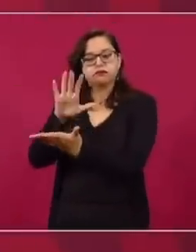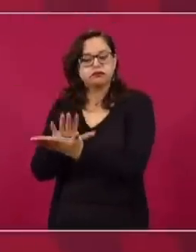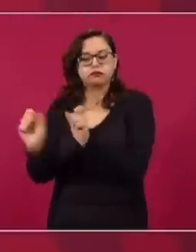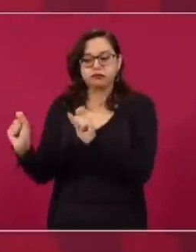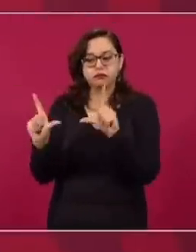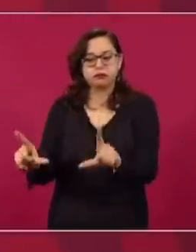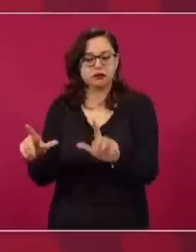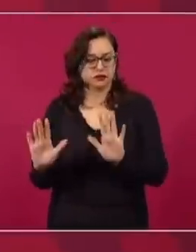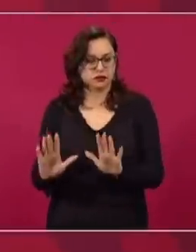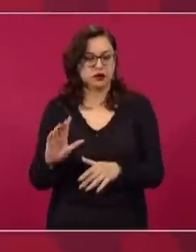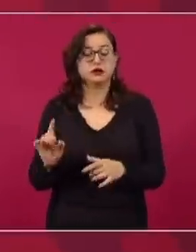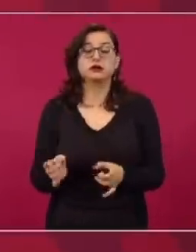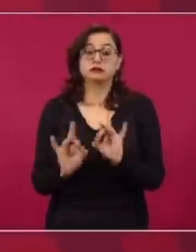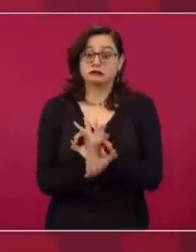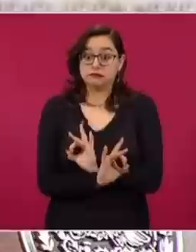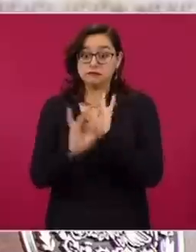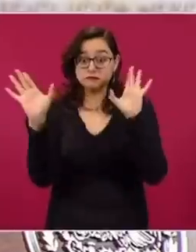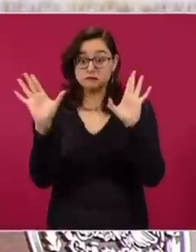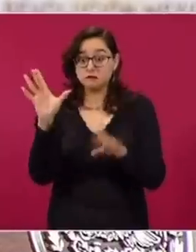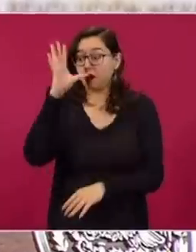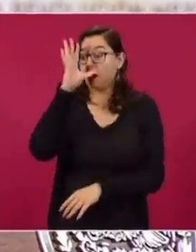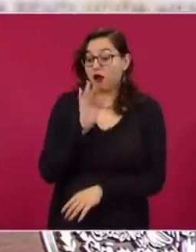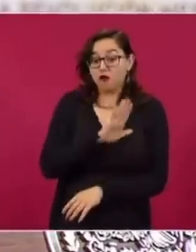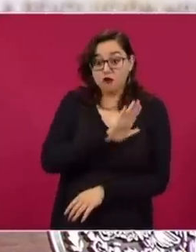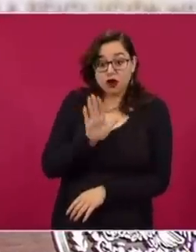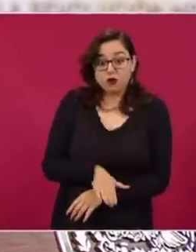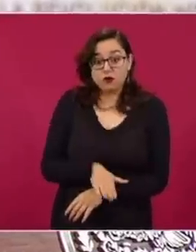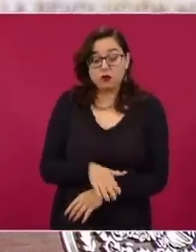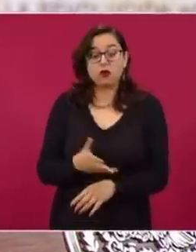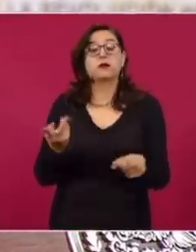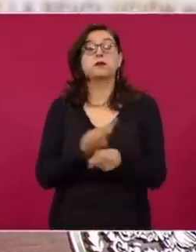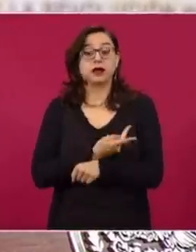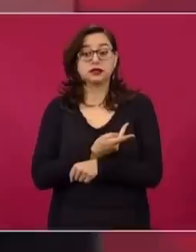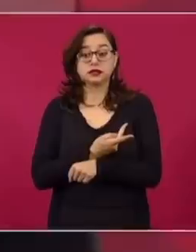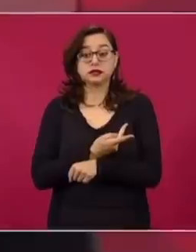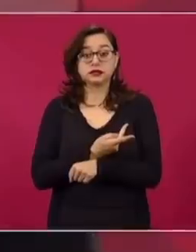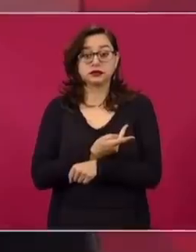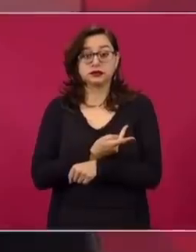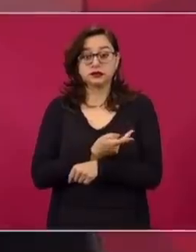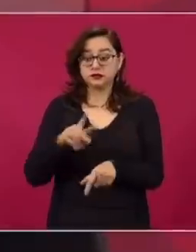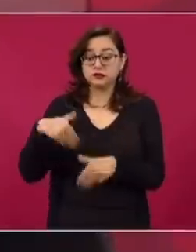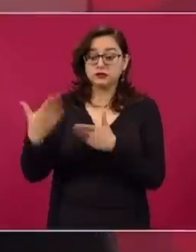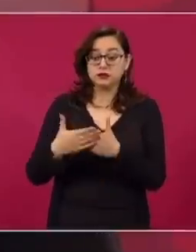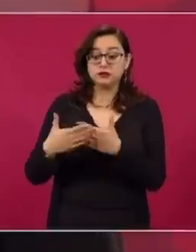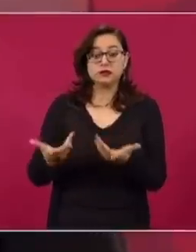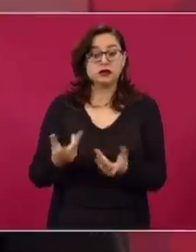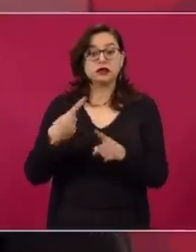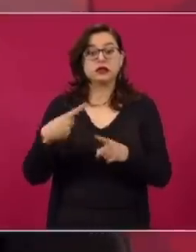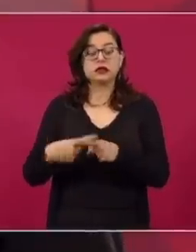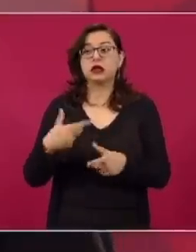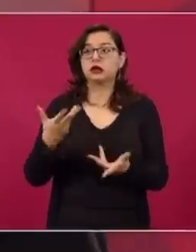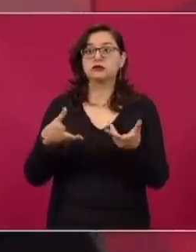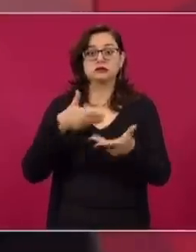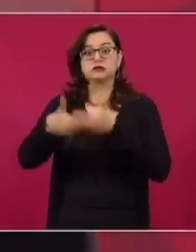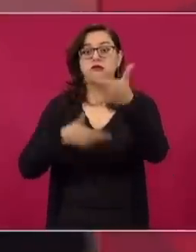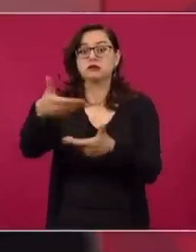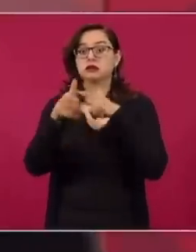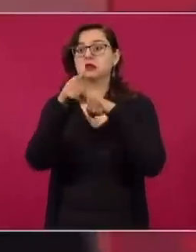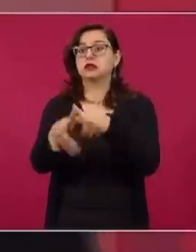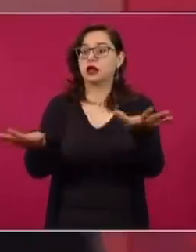en el caso de mi fallecimiento se garantice la continuidad en el proceso de transformación